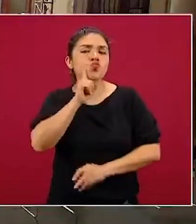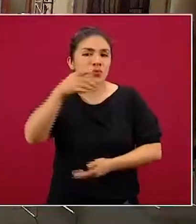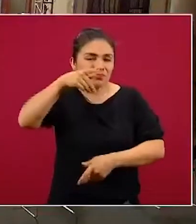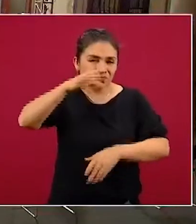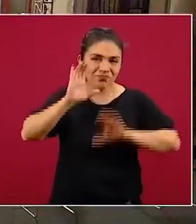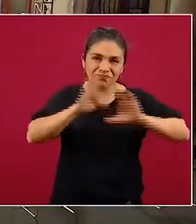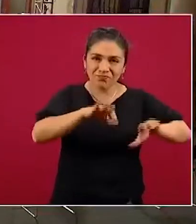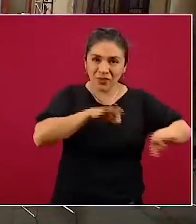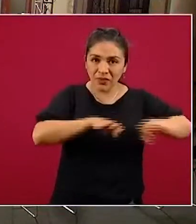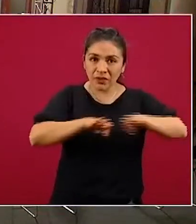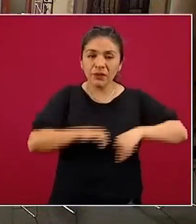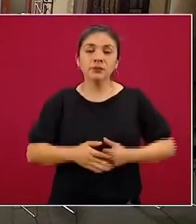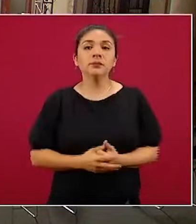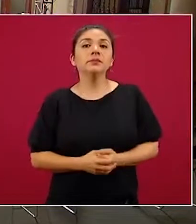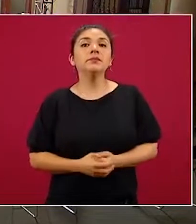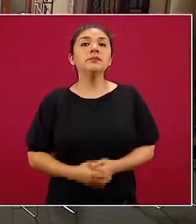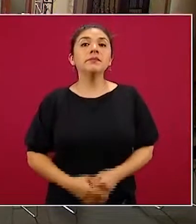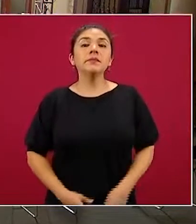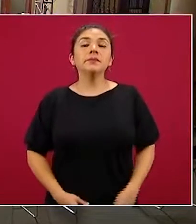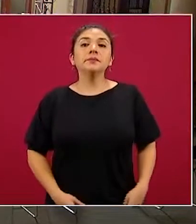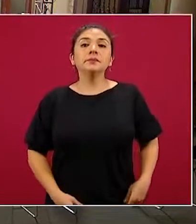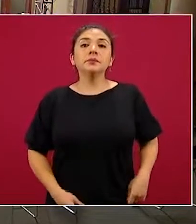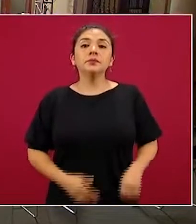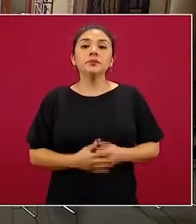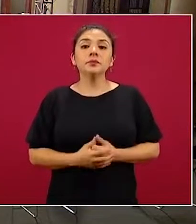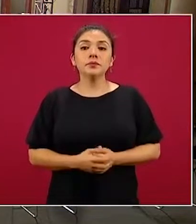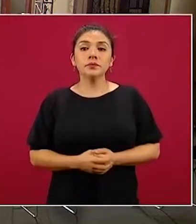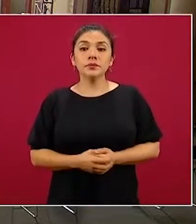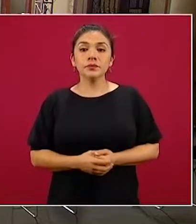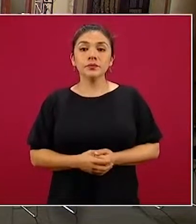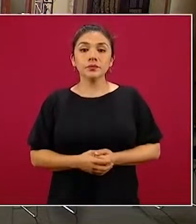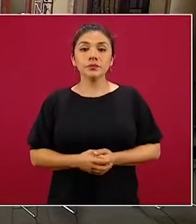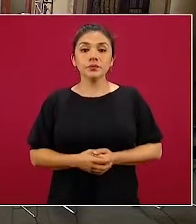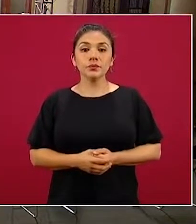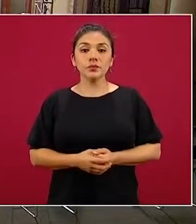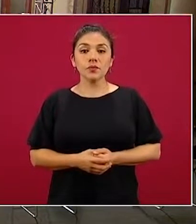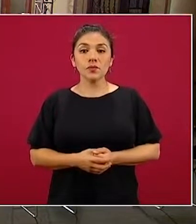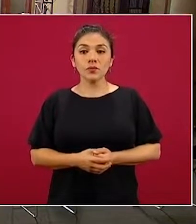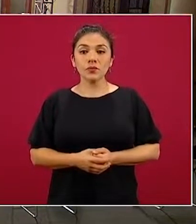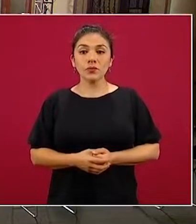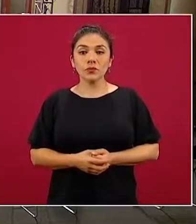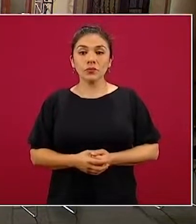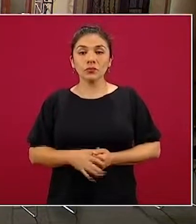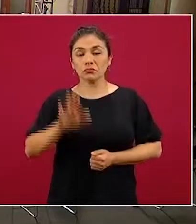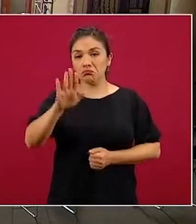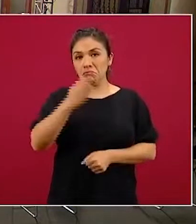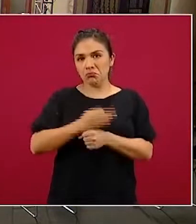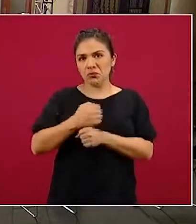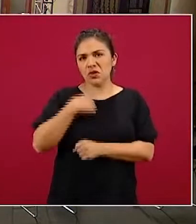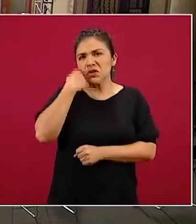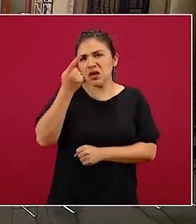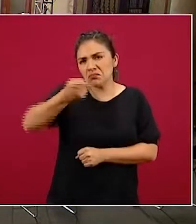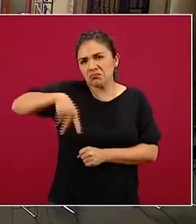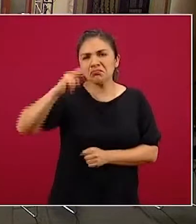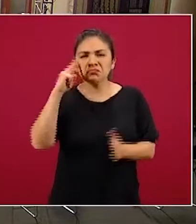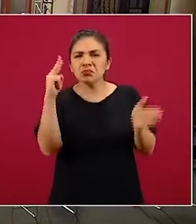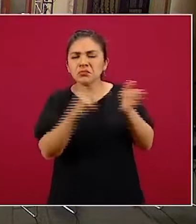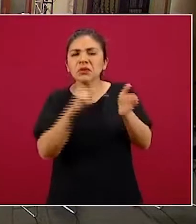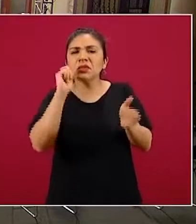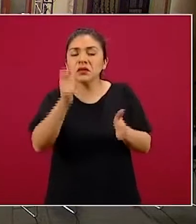que me gustaría indicarles es que